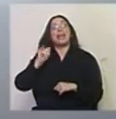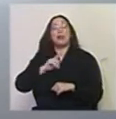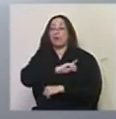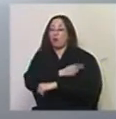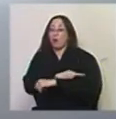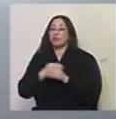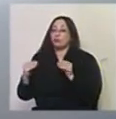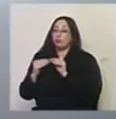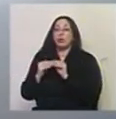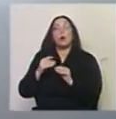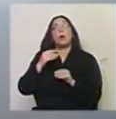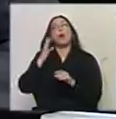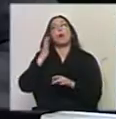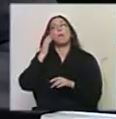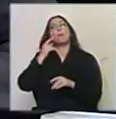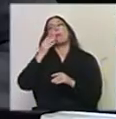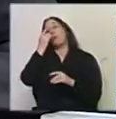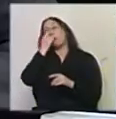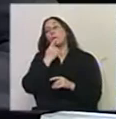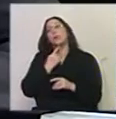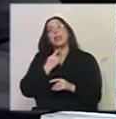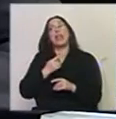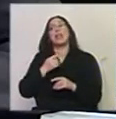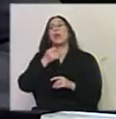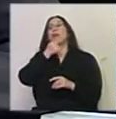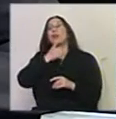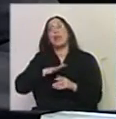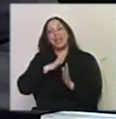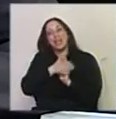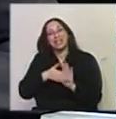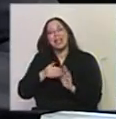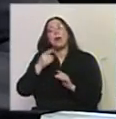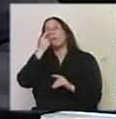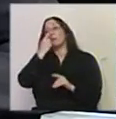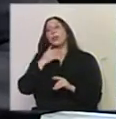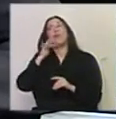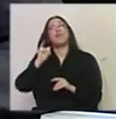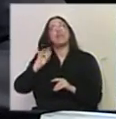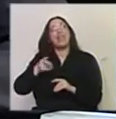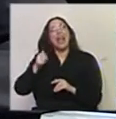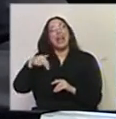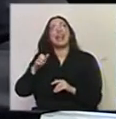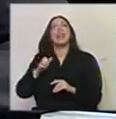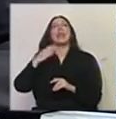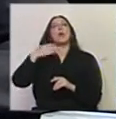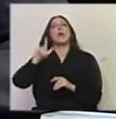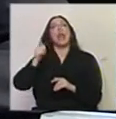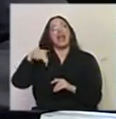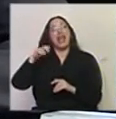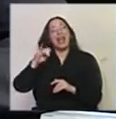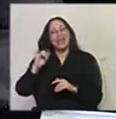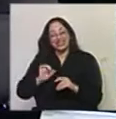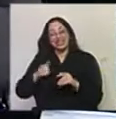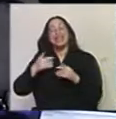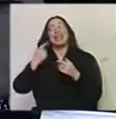del Museo Nacional de Artes Visuales, el Museo Histórico Nacional, el Museo Figari propiamente dicho, el Museo Planes, coleccionistas privados, y esto fue una